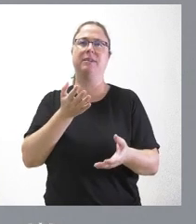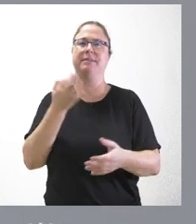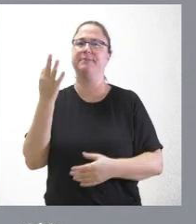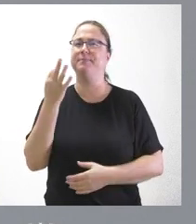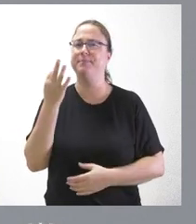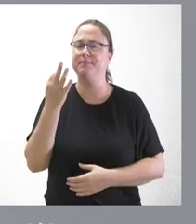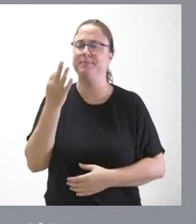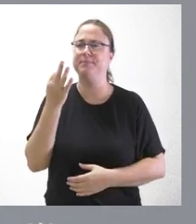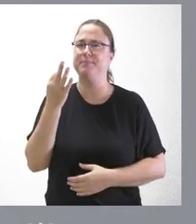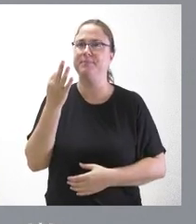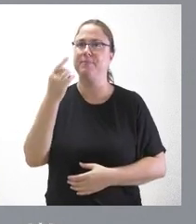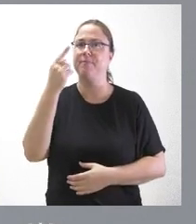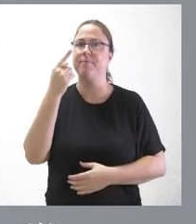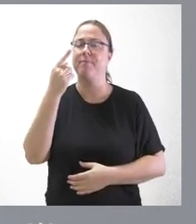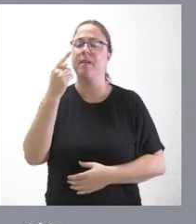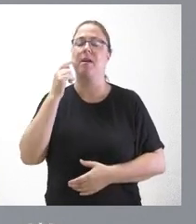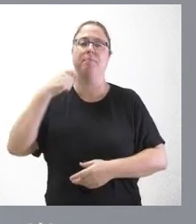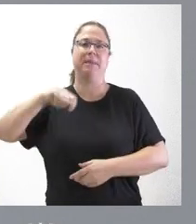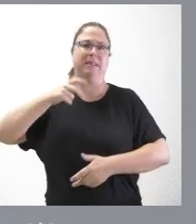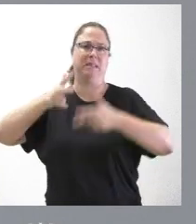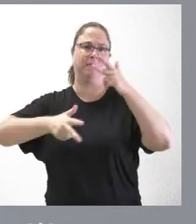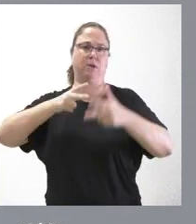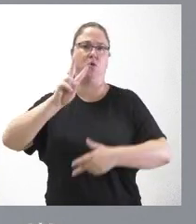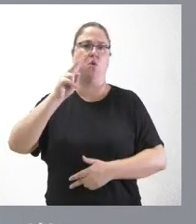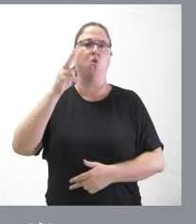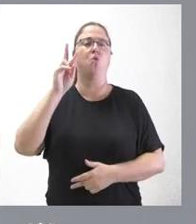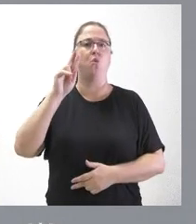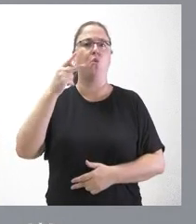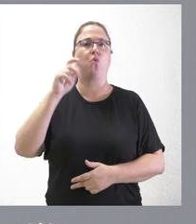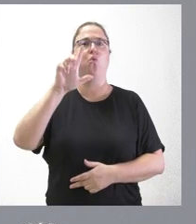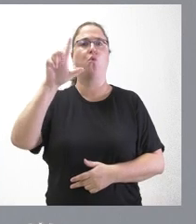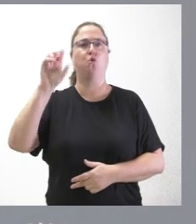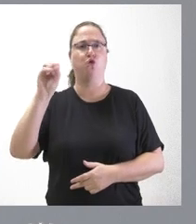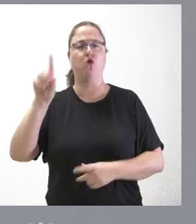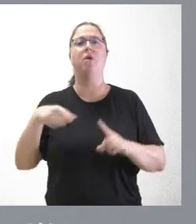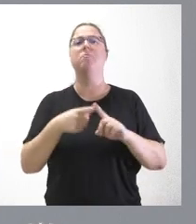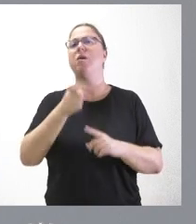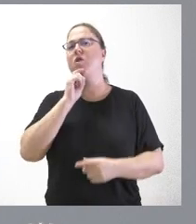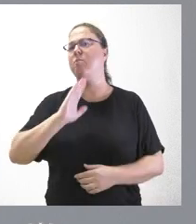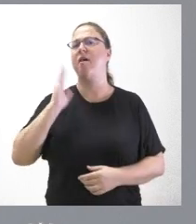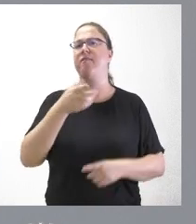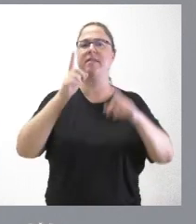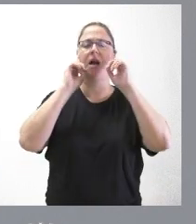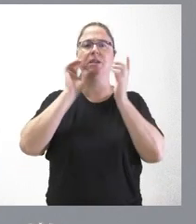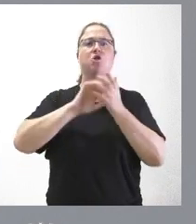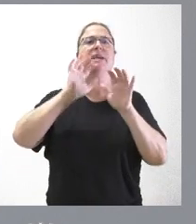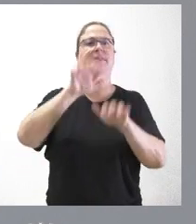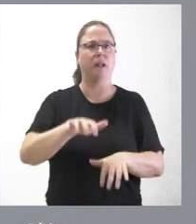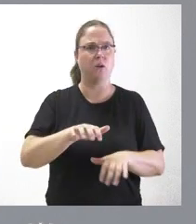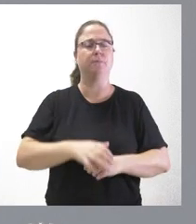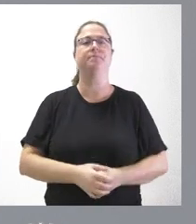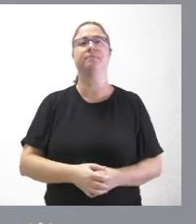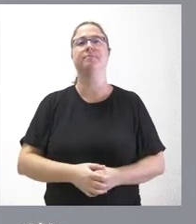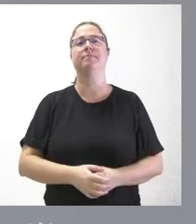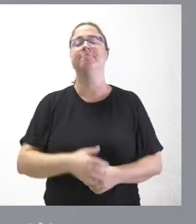Endacari Urcullu y, específicamente, cómo afectaría esas declaraciones al caso concreto de Castilla y León. Yo no